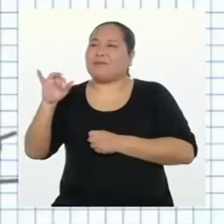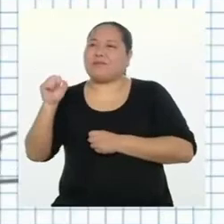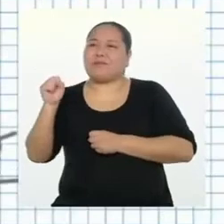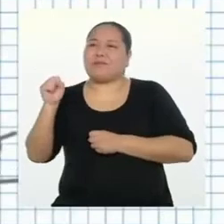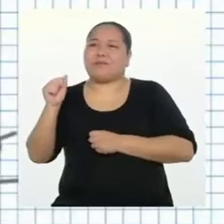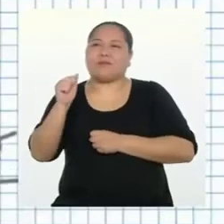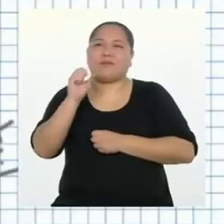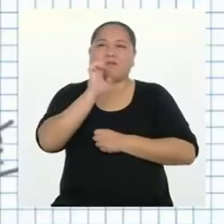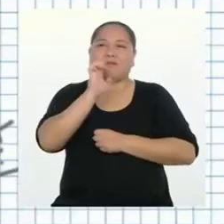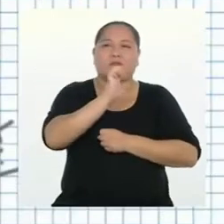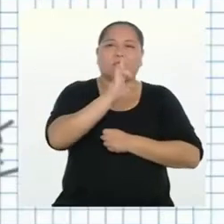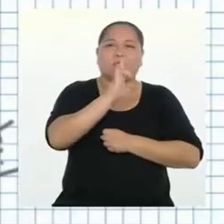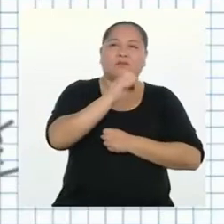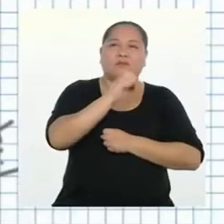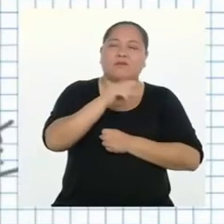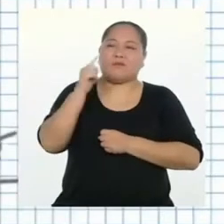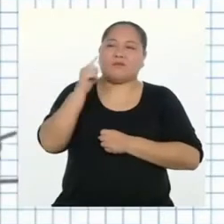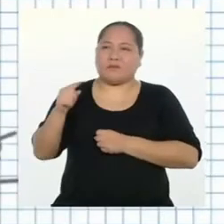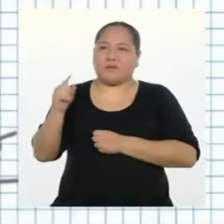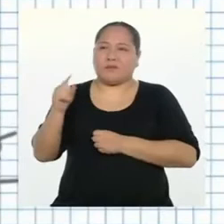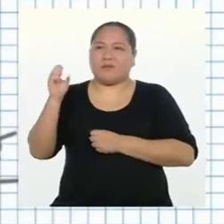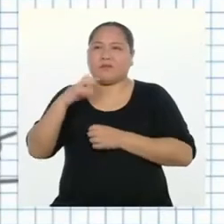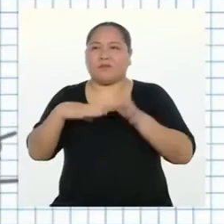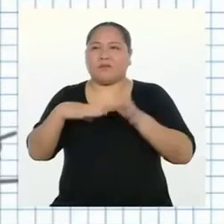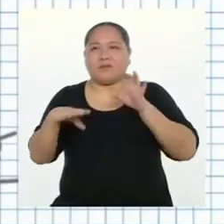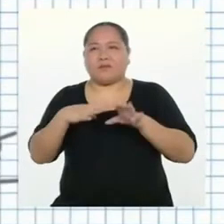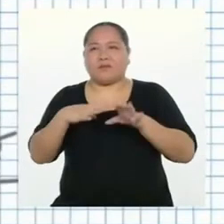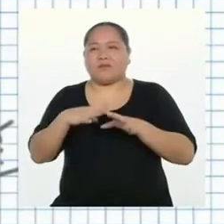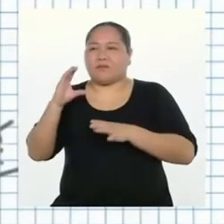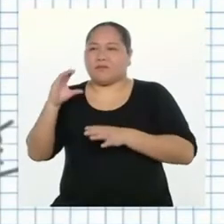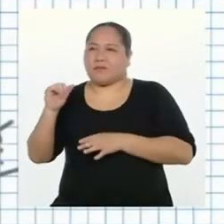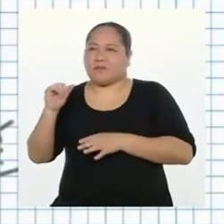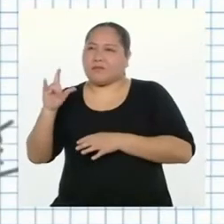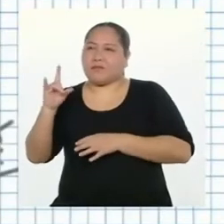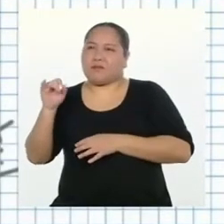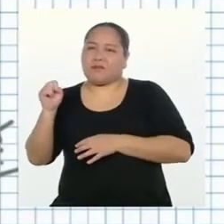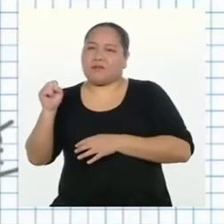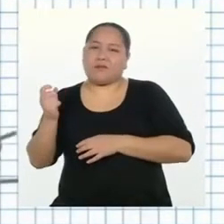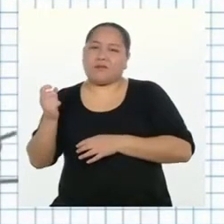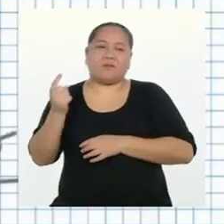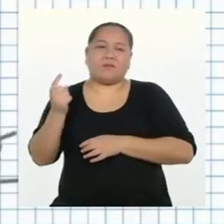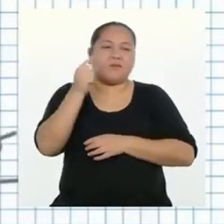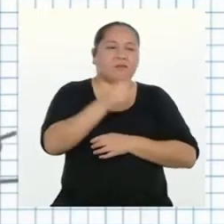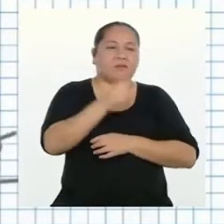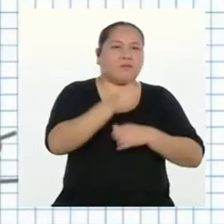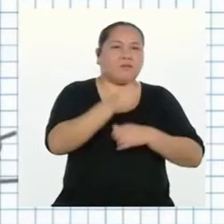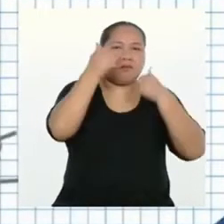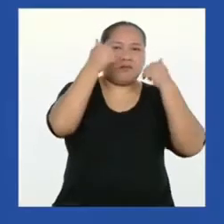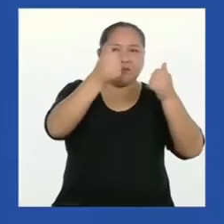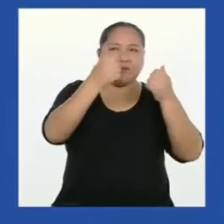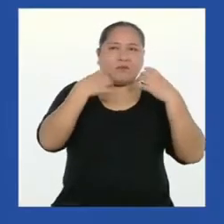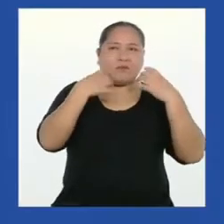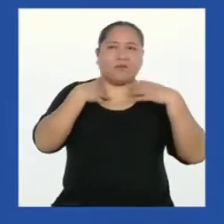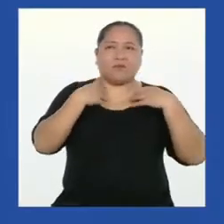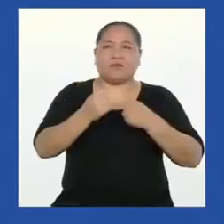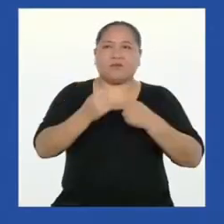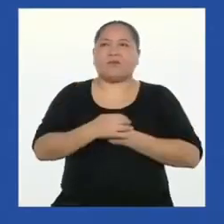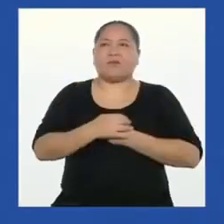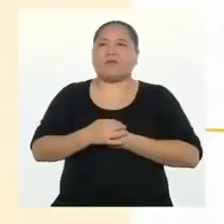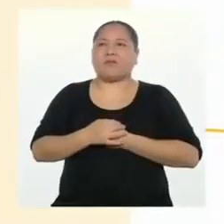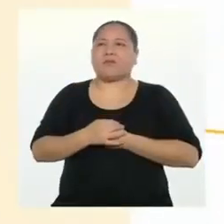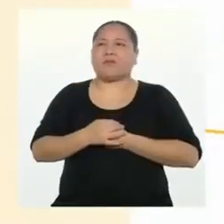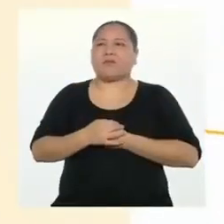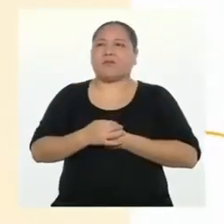-efecto. Si se cumplen las recomendaciones, causas, todos tendremos una buena salud.